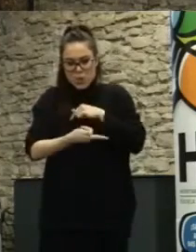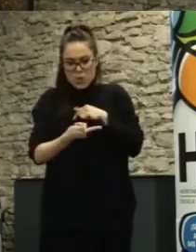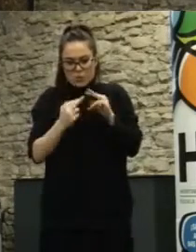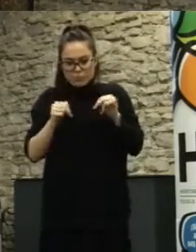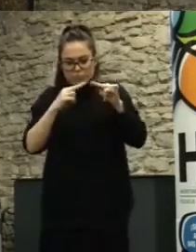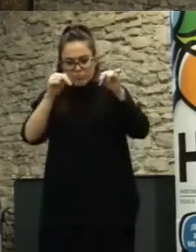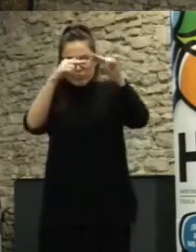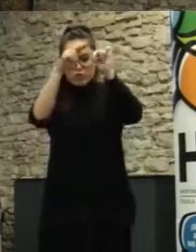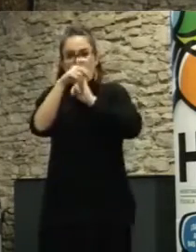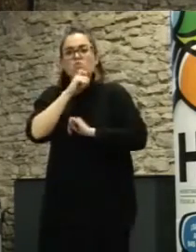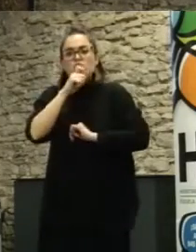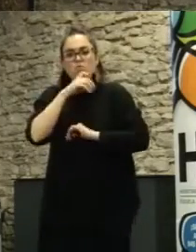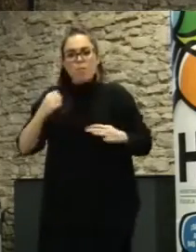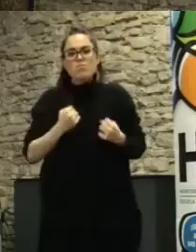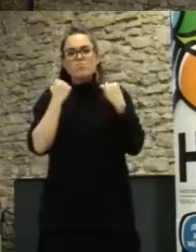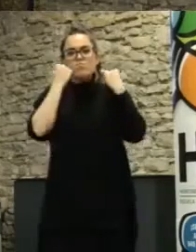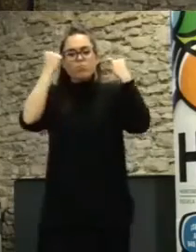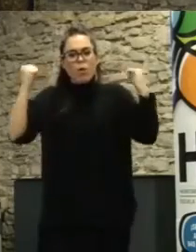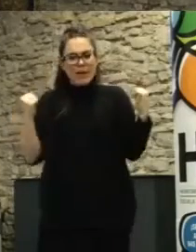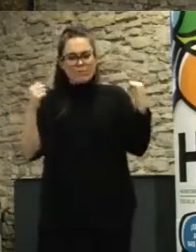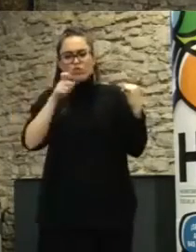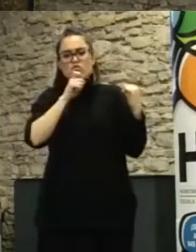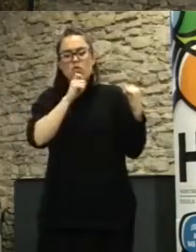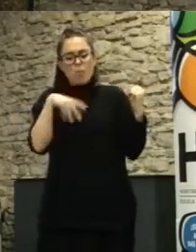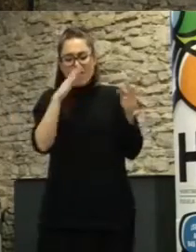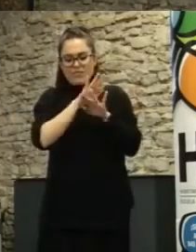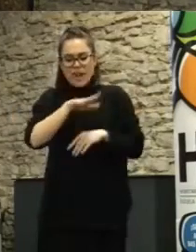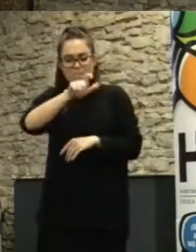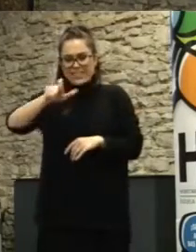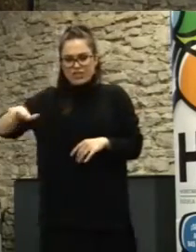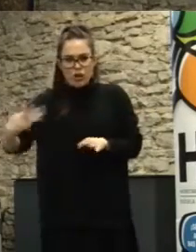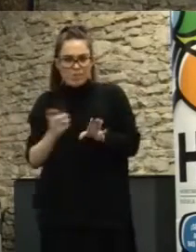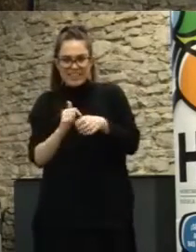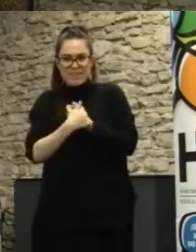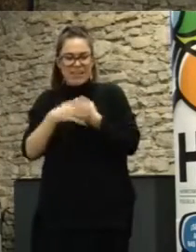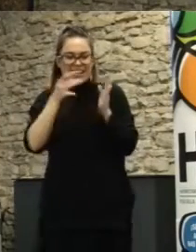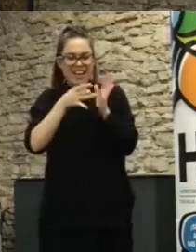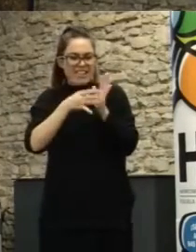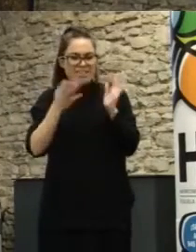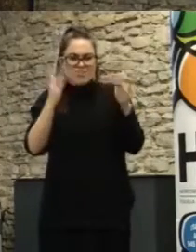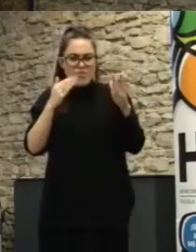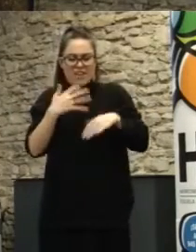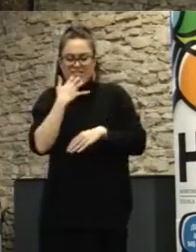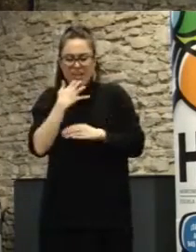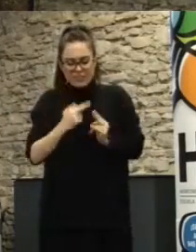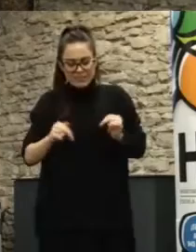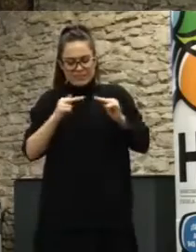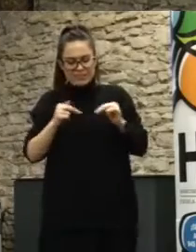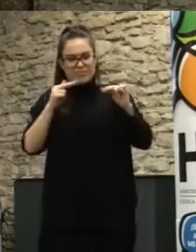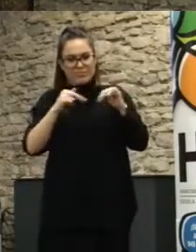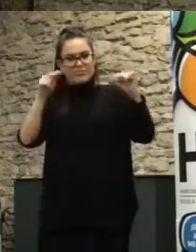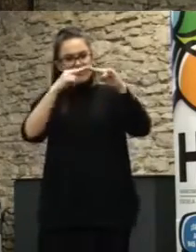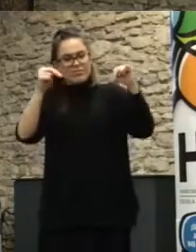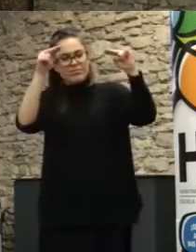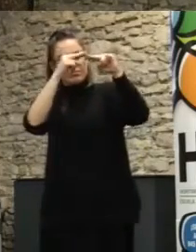empoderamiento y la gente participe, y que esa participación sea una participación de calidad, que la aportación de la ciudadanía